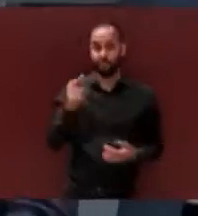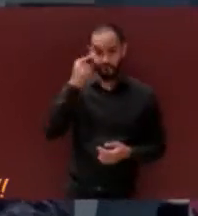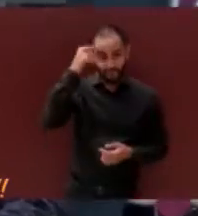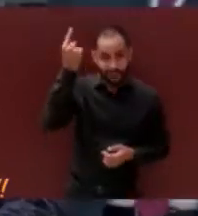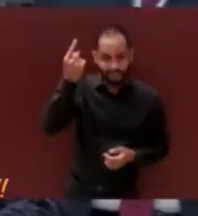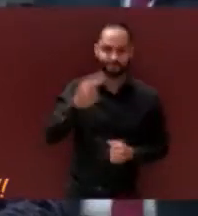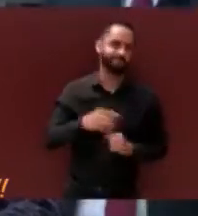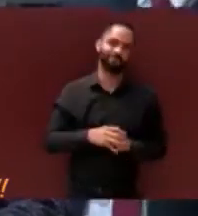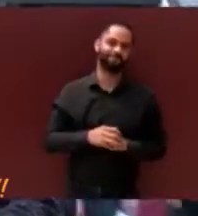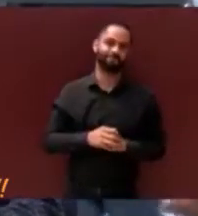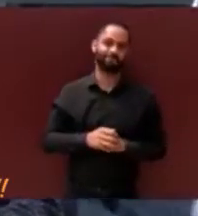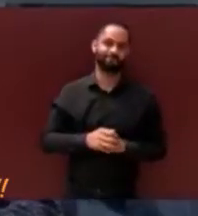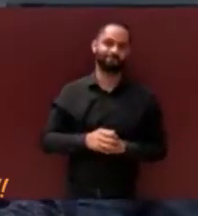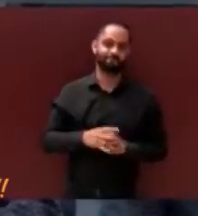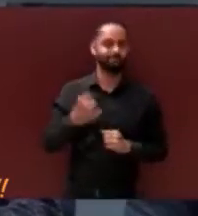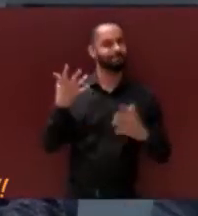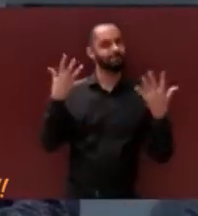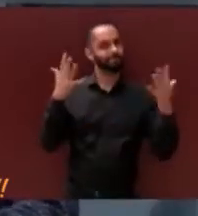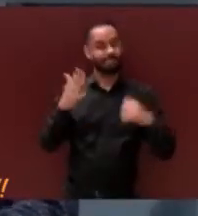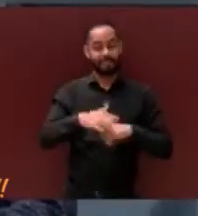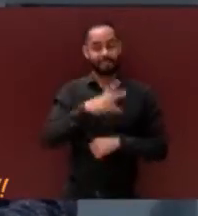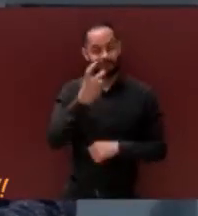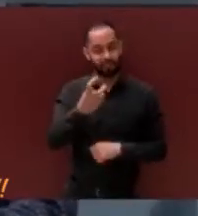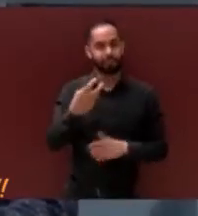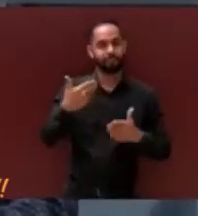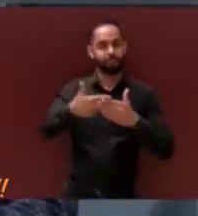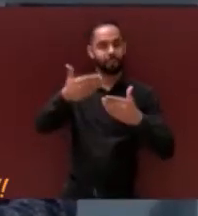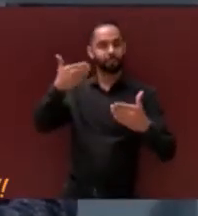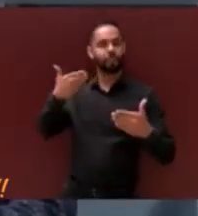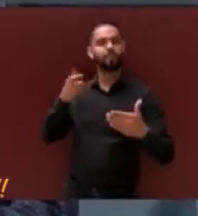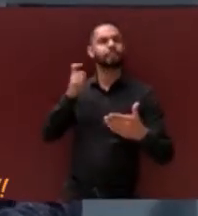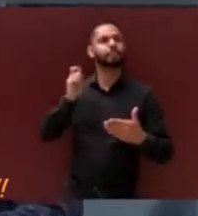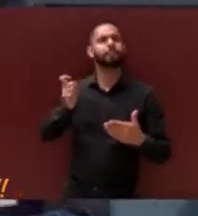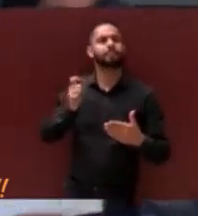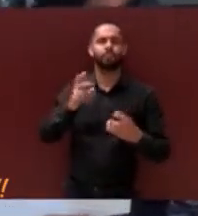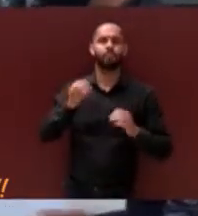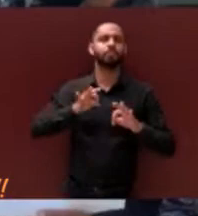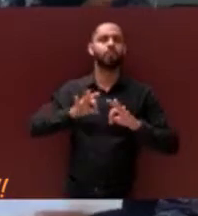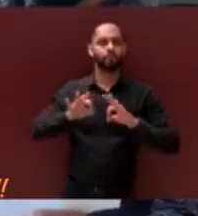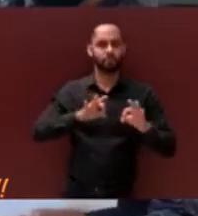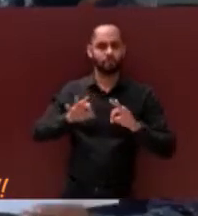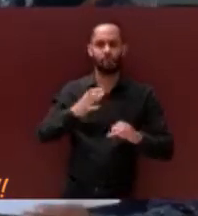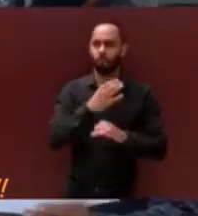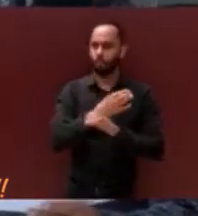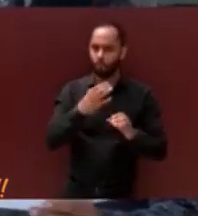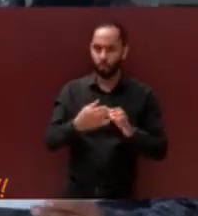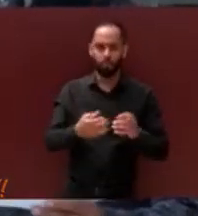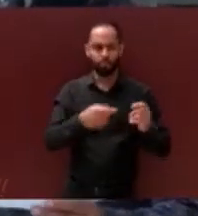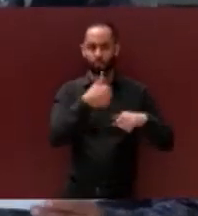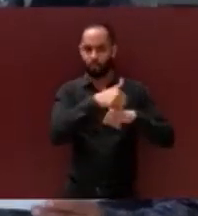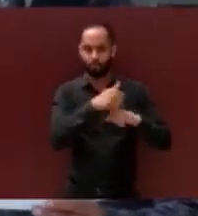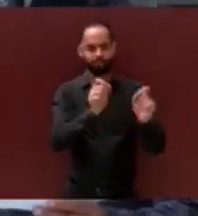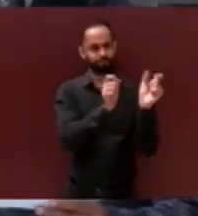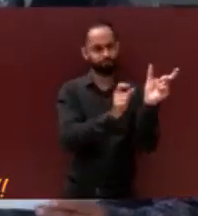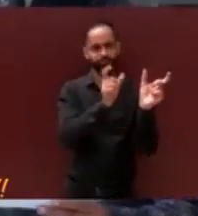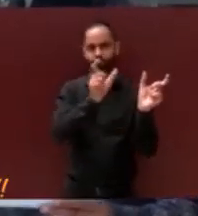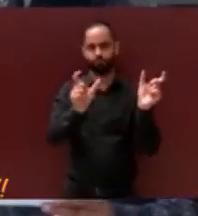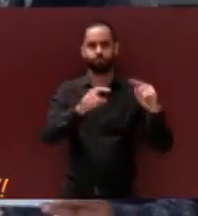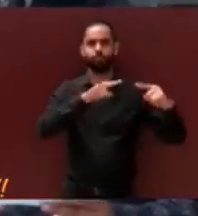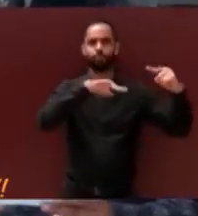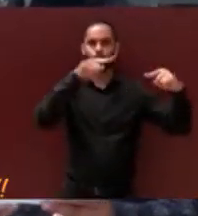No es fácil, es por eso que detrás de todo este trabajo, de todas estas cifras, de todos estos números,